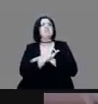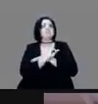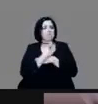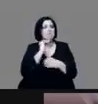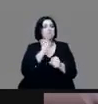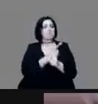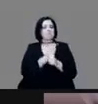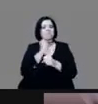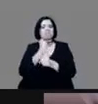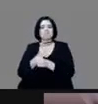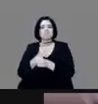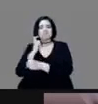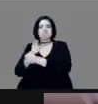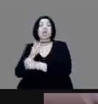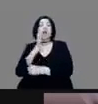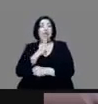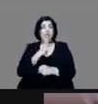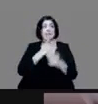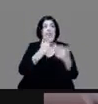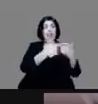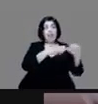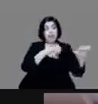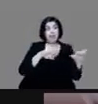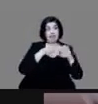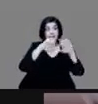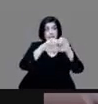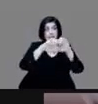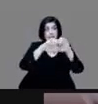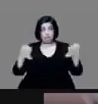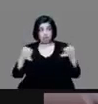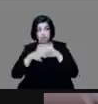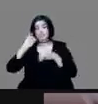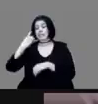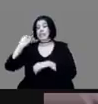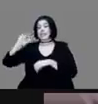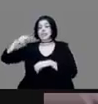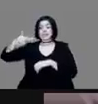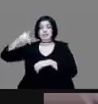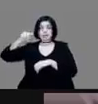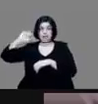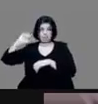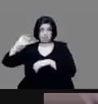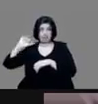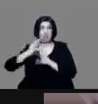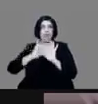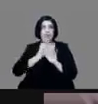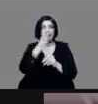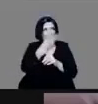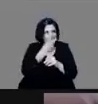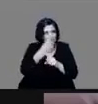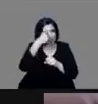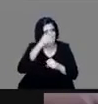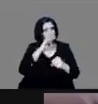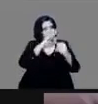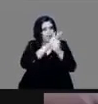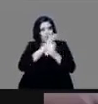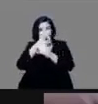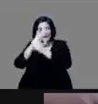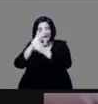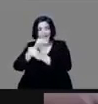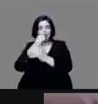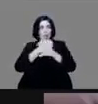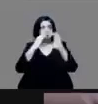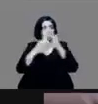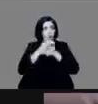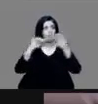Instituto Nacional de Antropología que estaban precisamente haciendo el rescate arqueológico. Recuerden